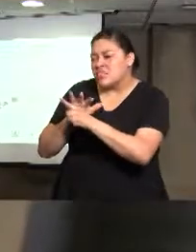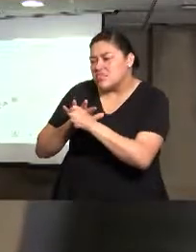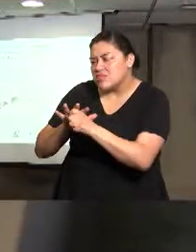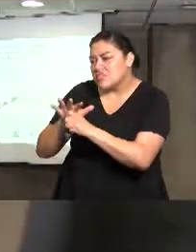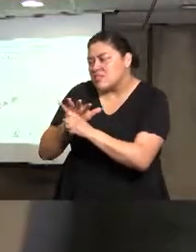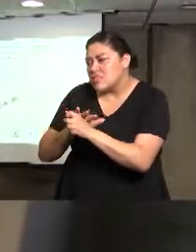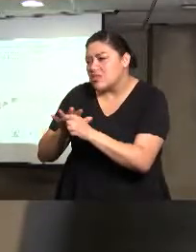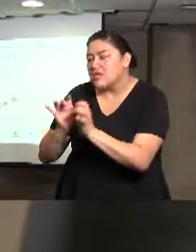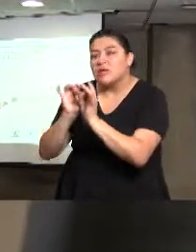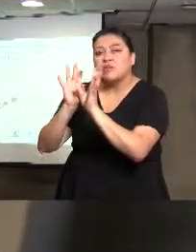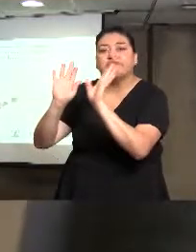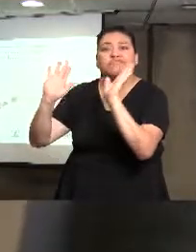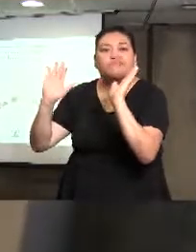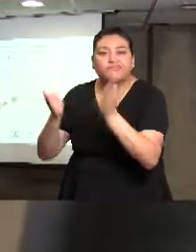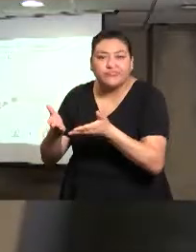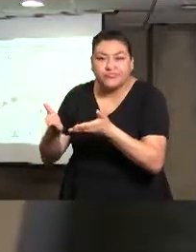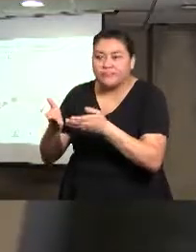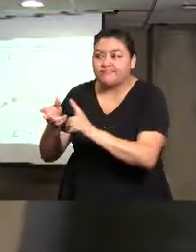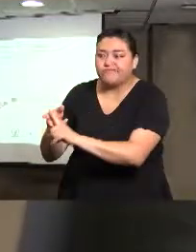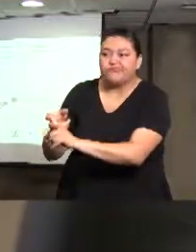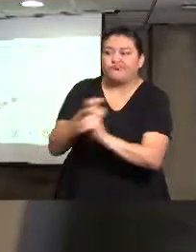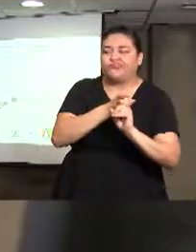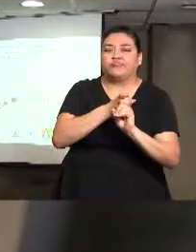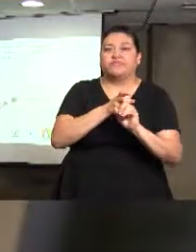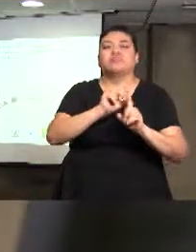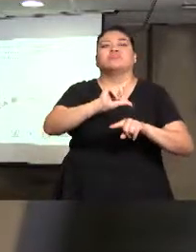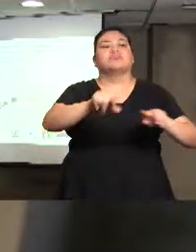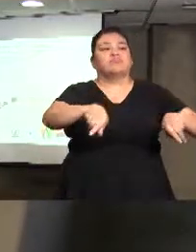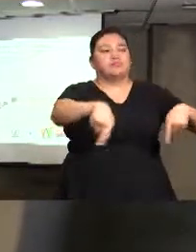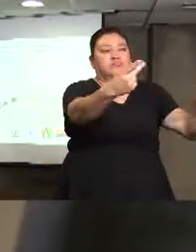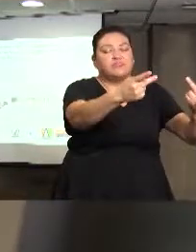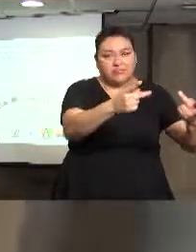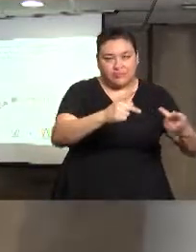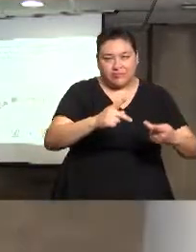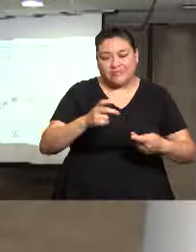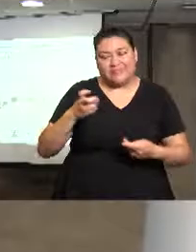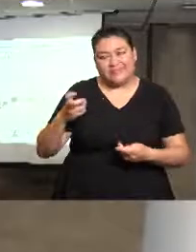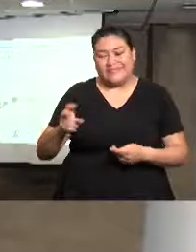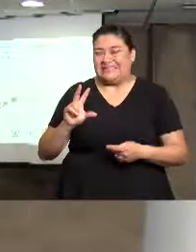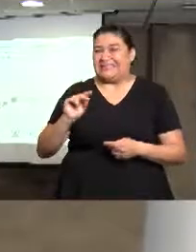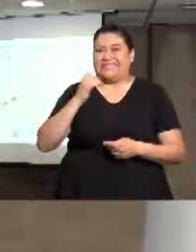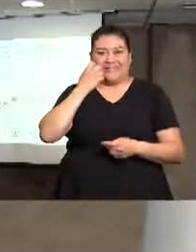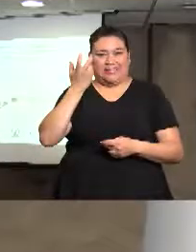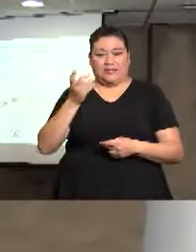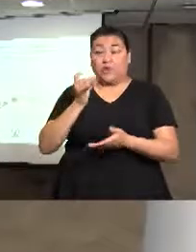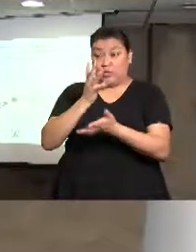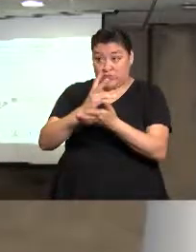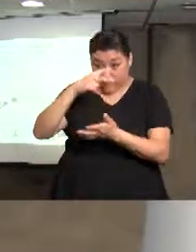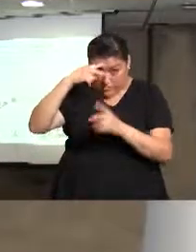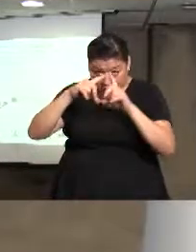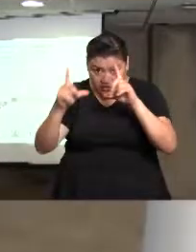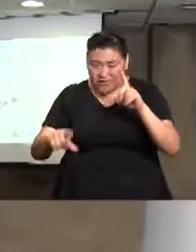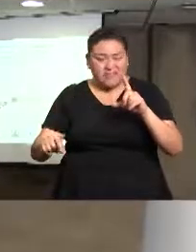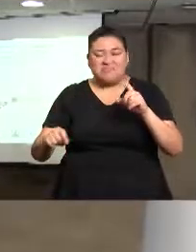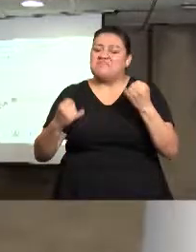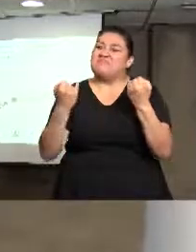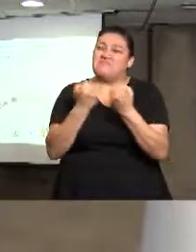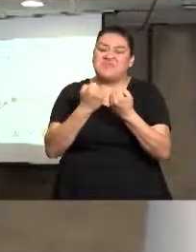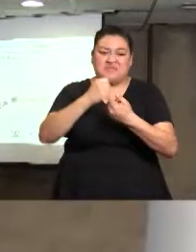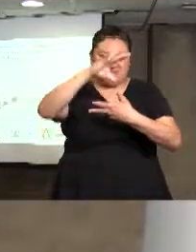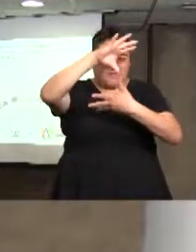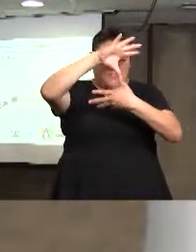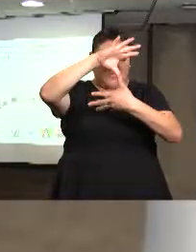ocurre, que pasan tanto aquí en México como en toda Latinoamérica. niños,